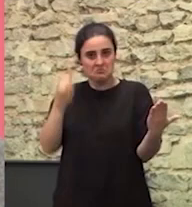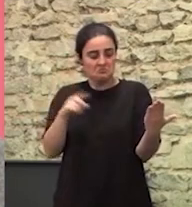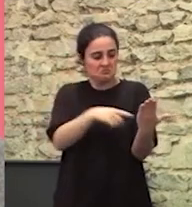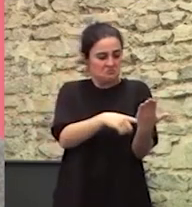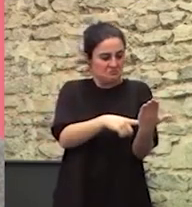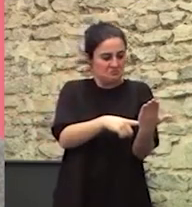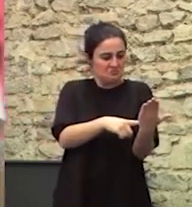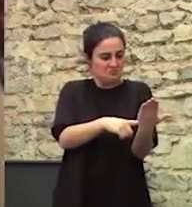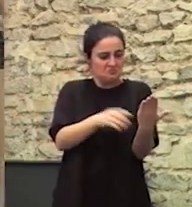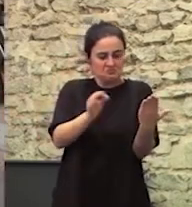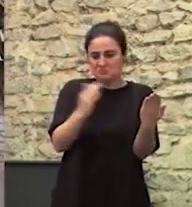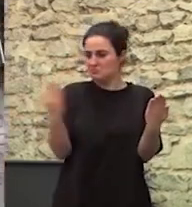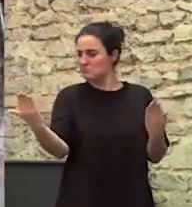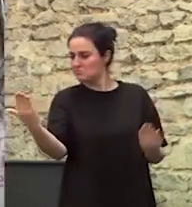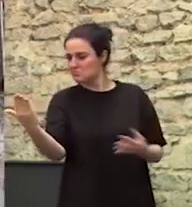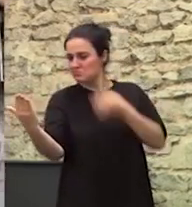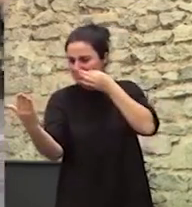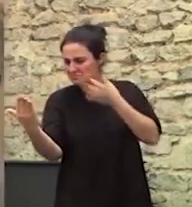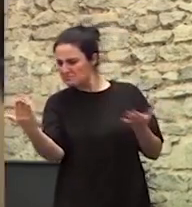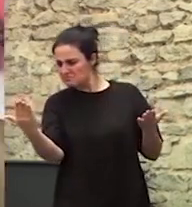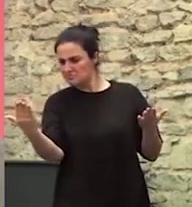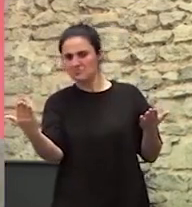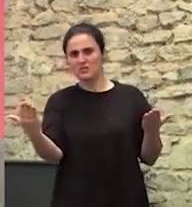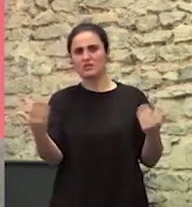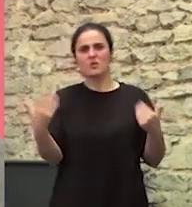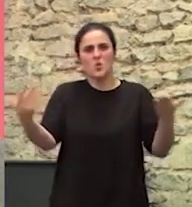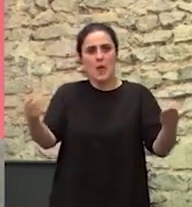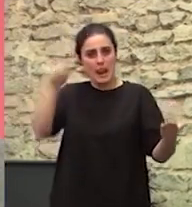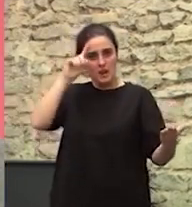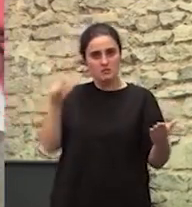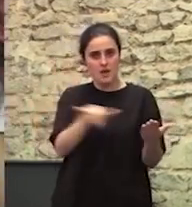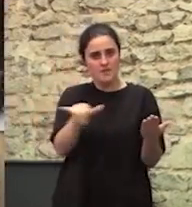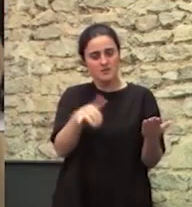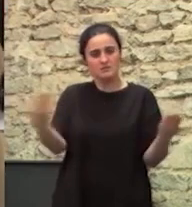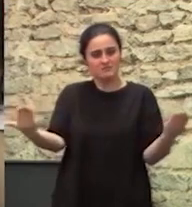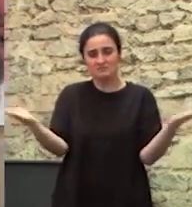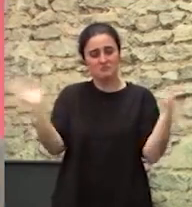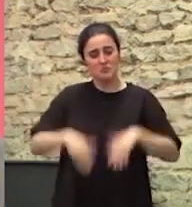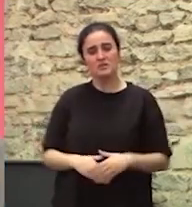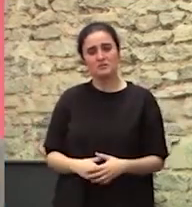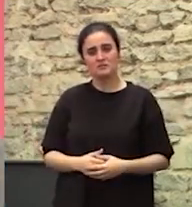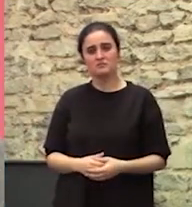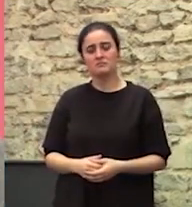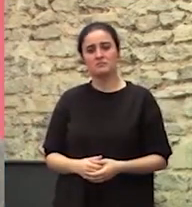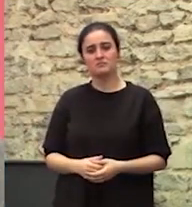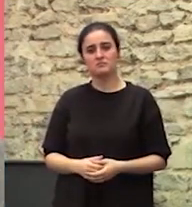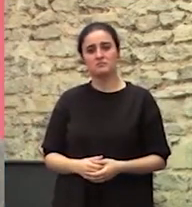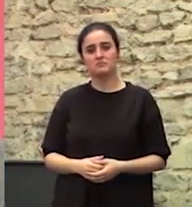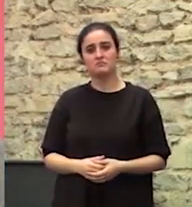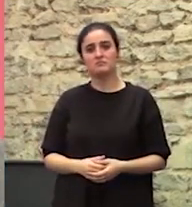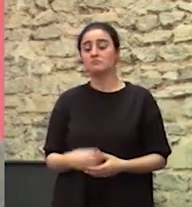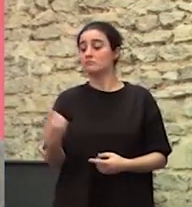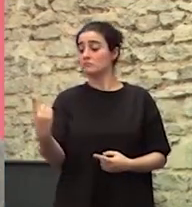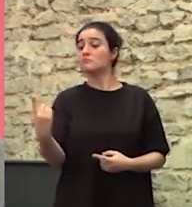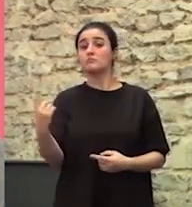cañada O si es el campo de Domecq, por ejemplo No sabríais Uno está